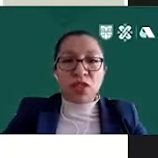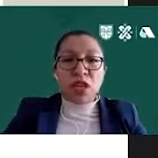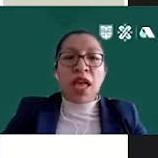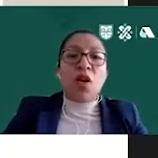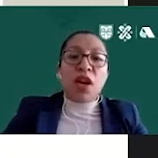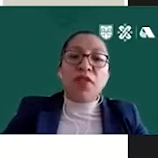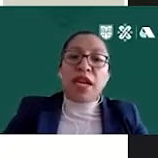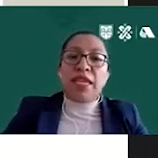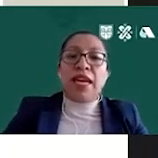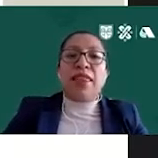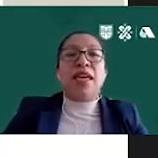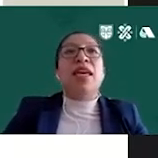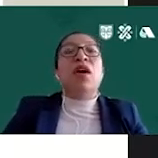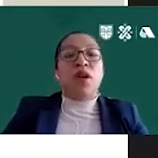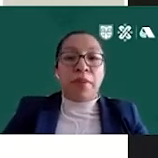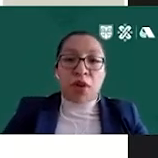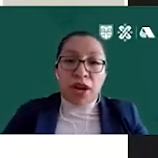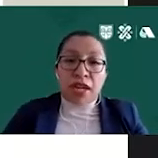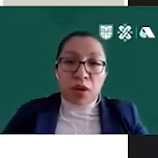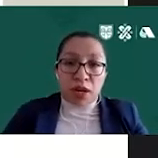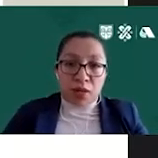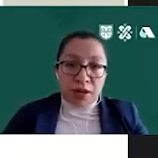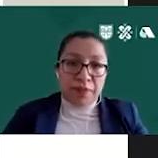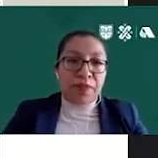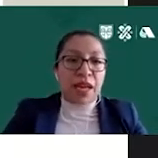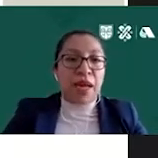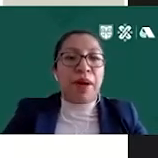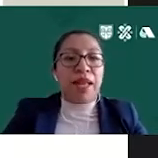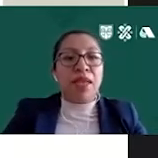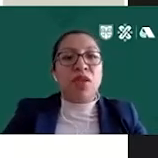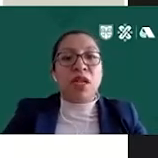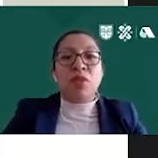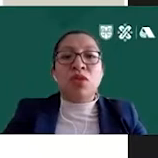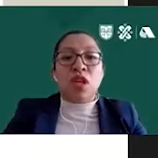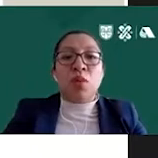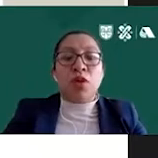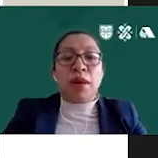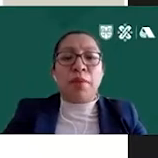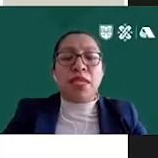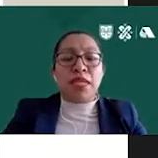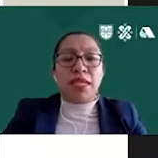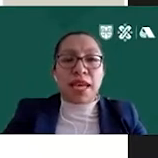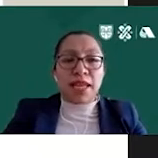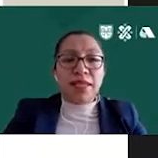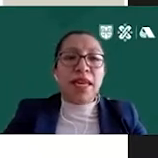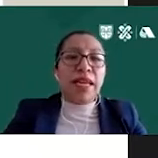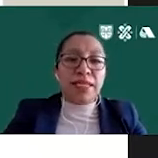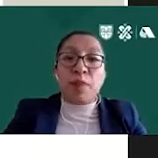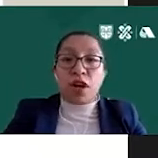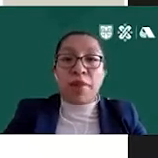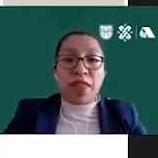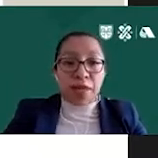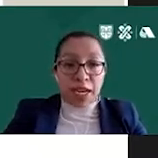proyectos con la finalidad de una mejora regulatoria. Para ello tenemos cinco programas esenciales,